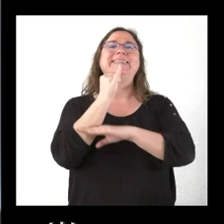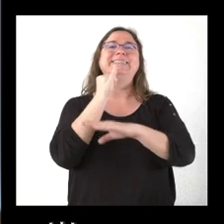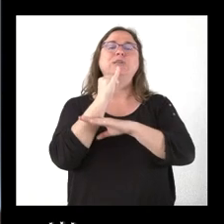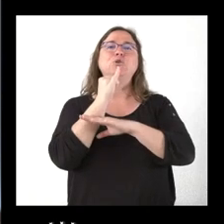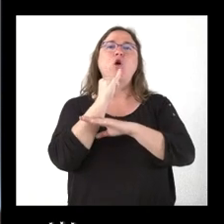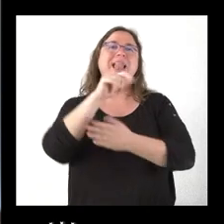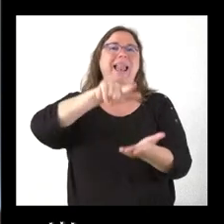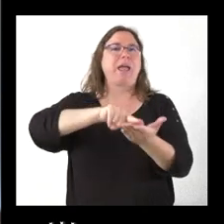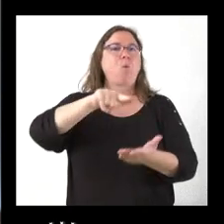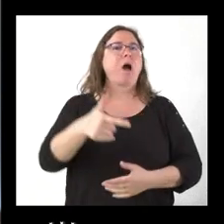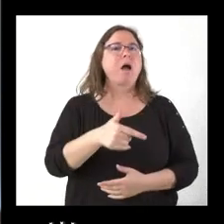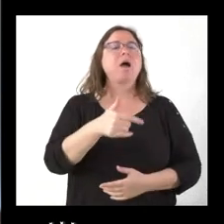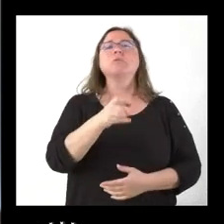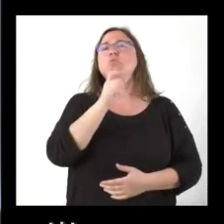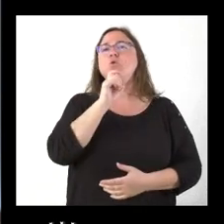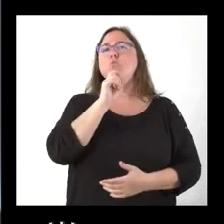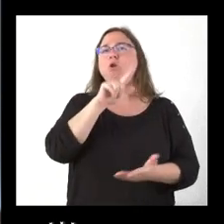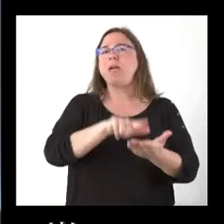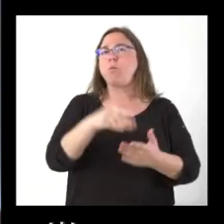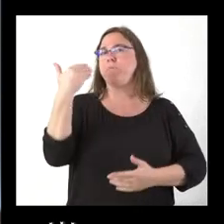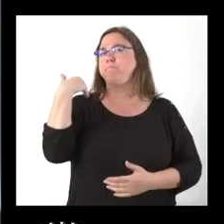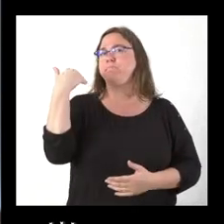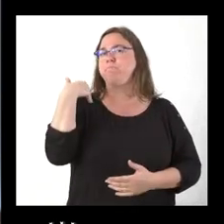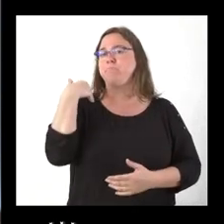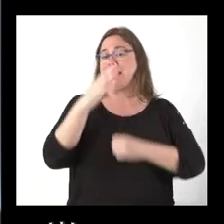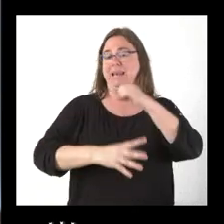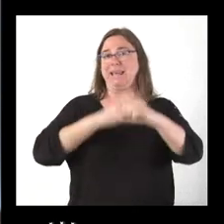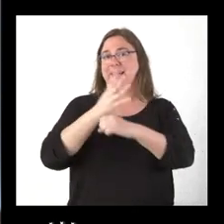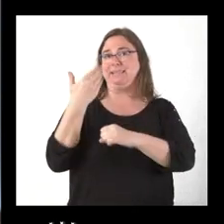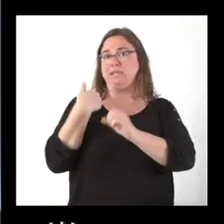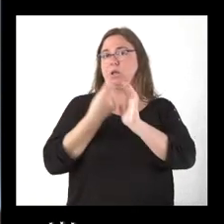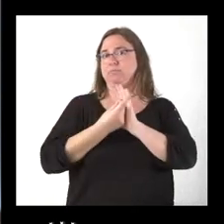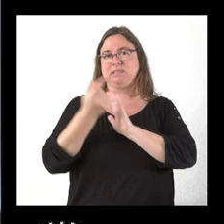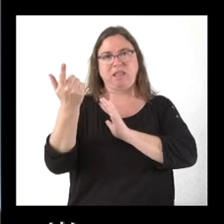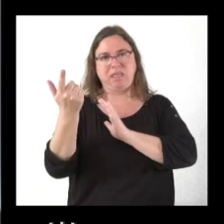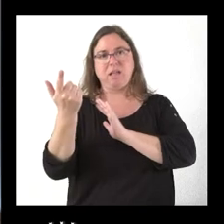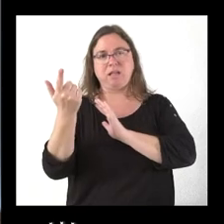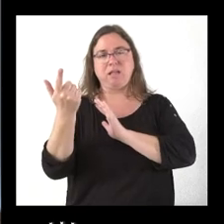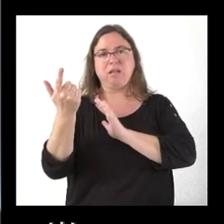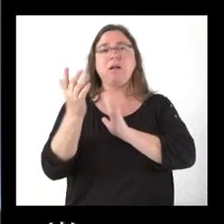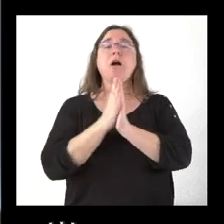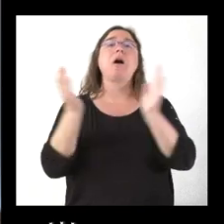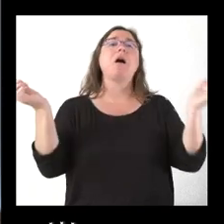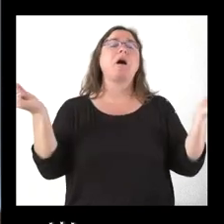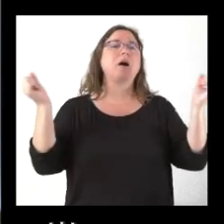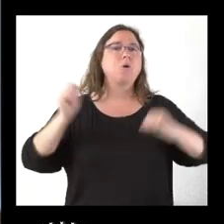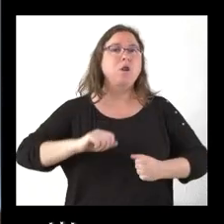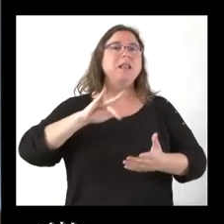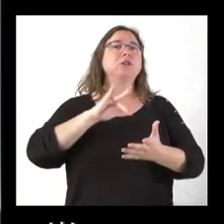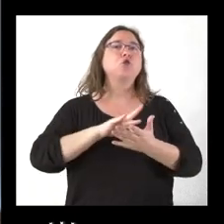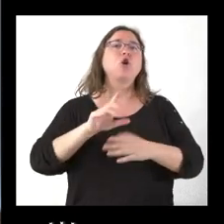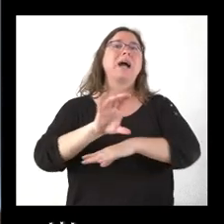porque en la anterior legislatura se produjo su salida, se acordó que iba a haber un